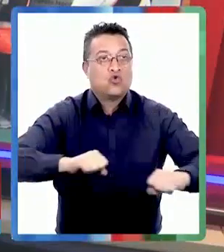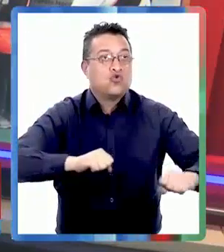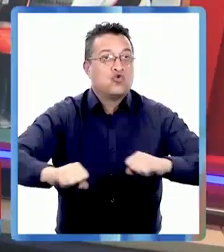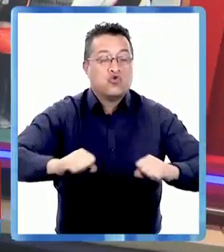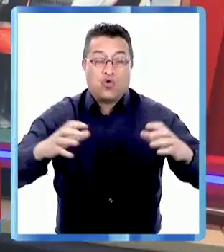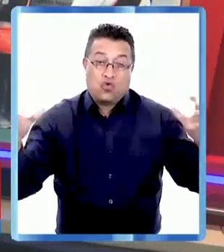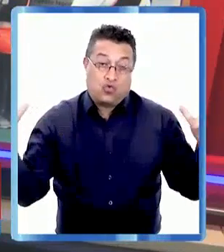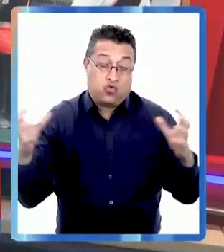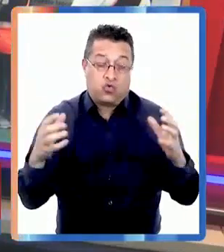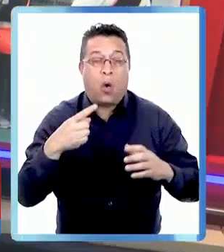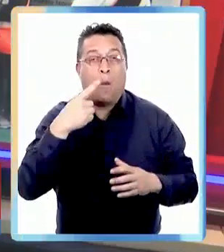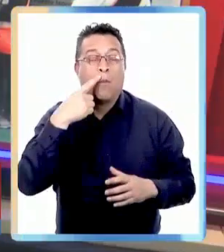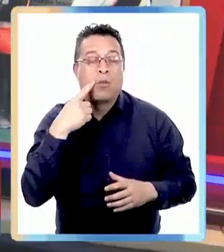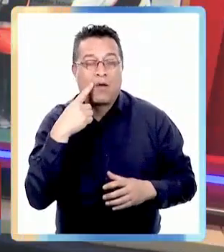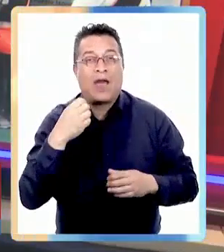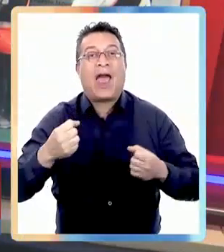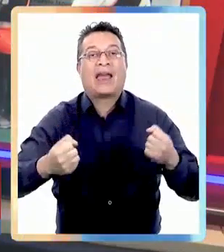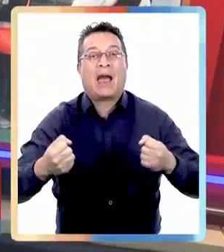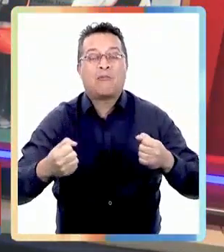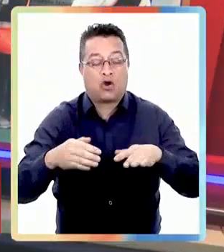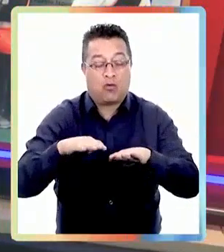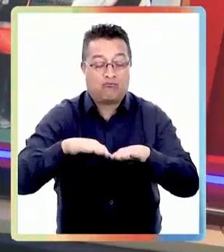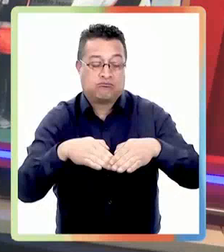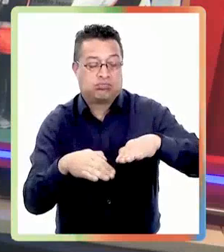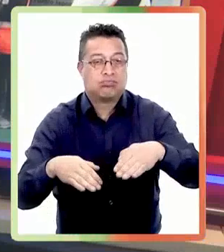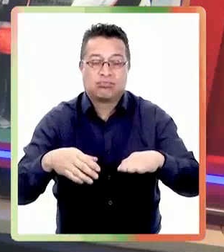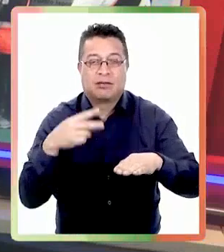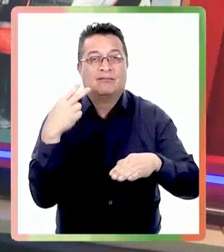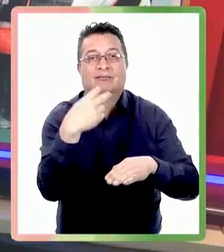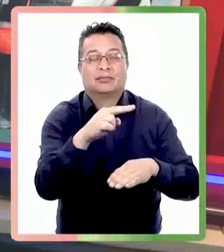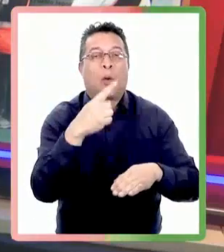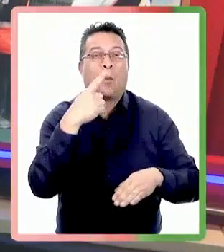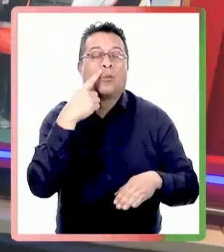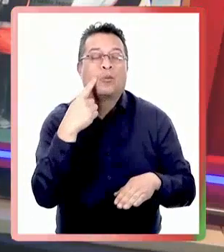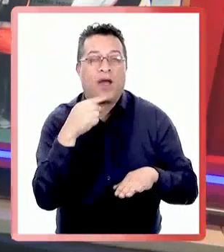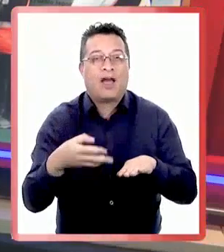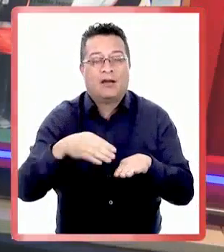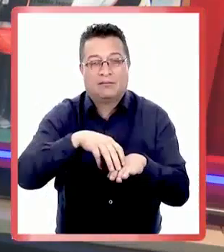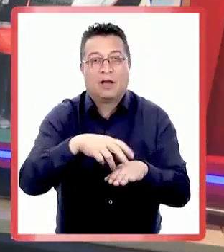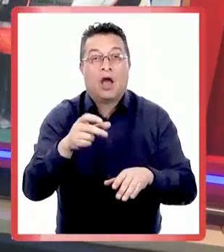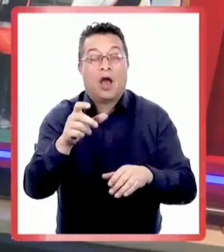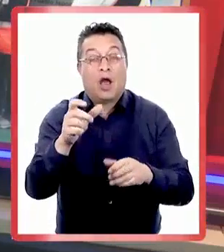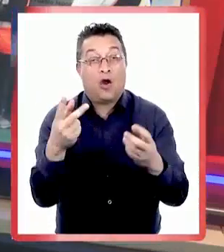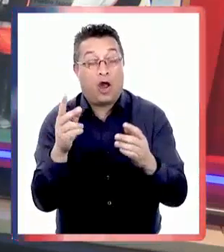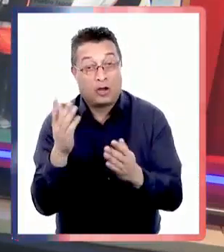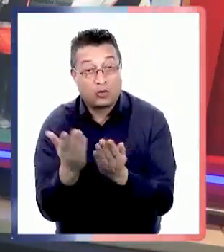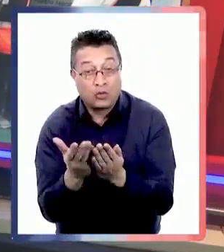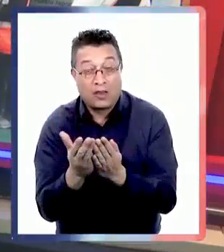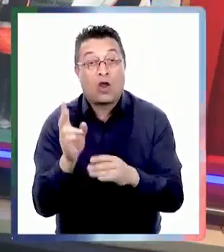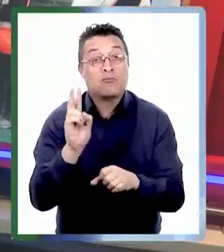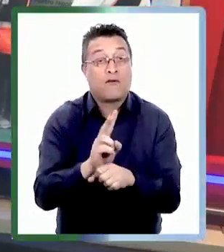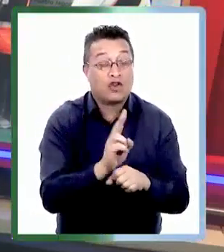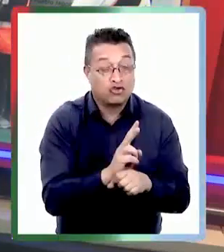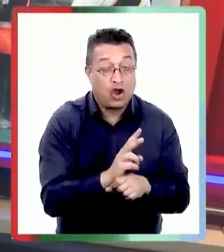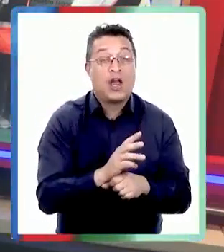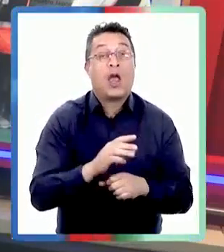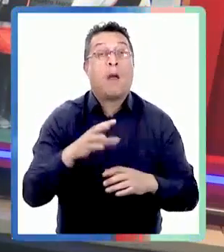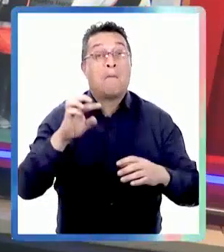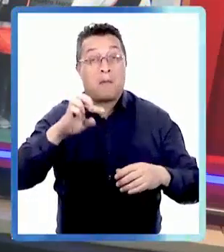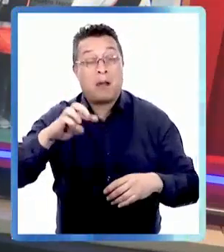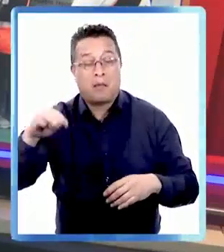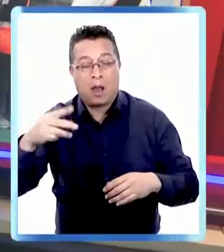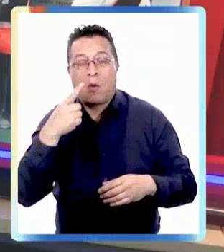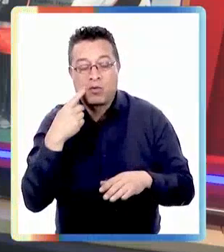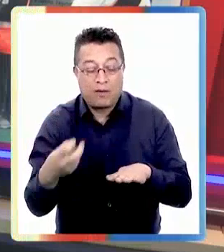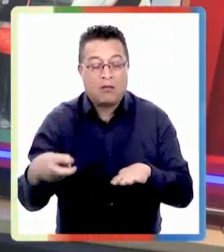sismo de alta intensidad en el camión simulador sísmico de Senapred alumnos profesores y apoderados pudieron experimentar diferentes